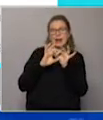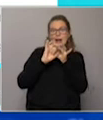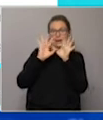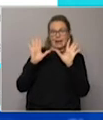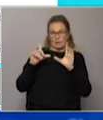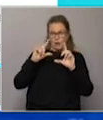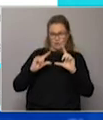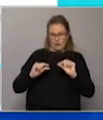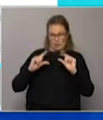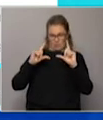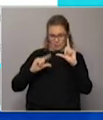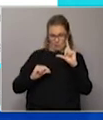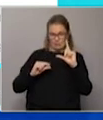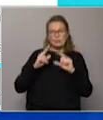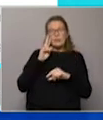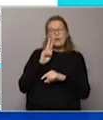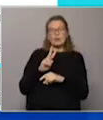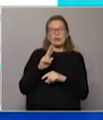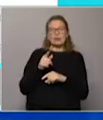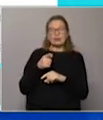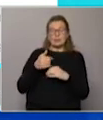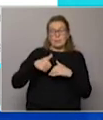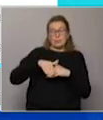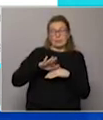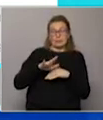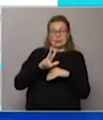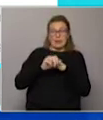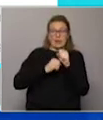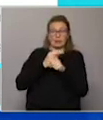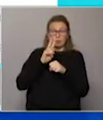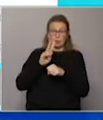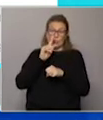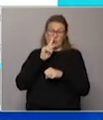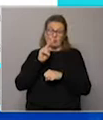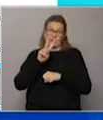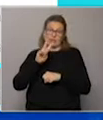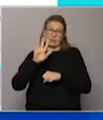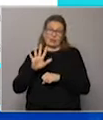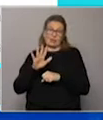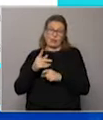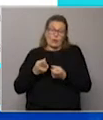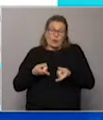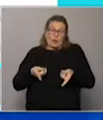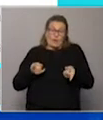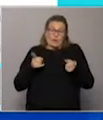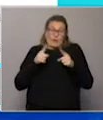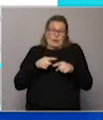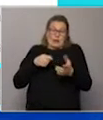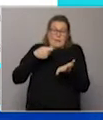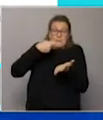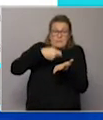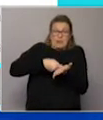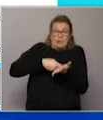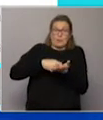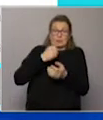son mucho más bajas. Lo que estamos viendo es que a partir del 2025 el retorno, es decir, el pago de esa deuda